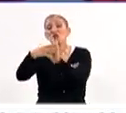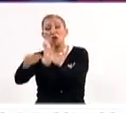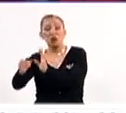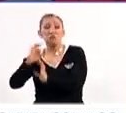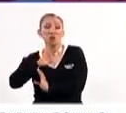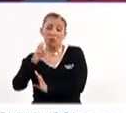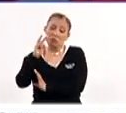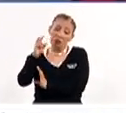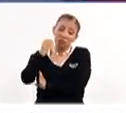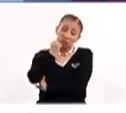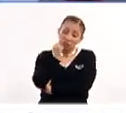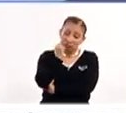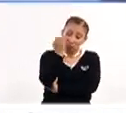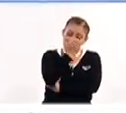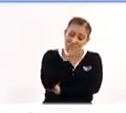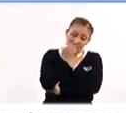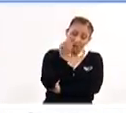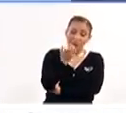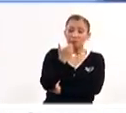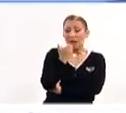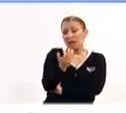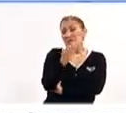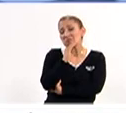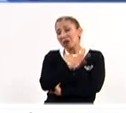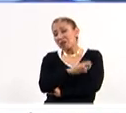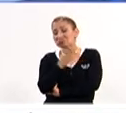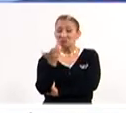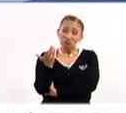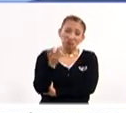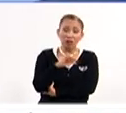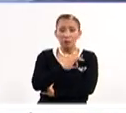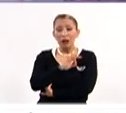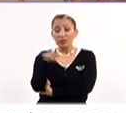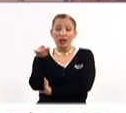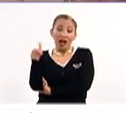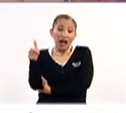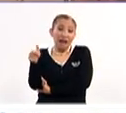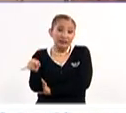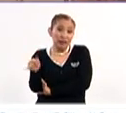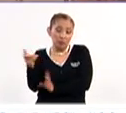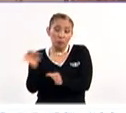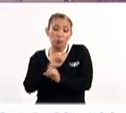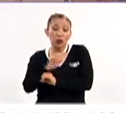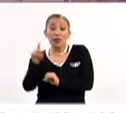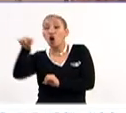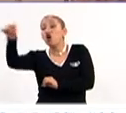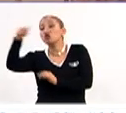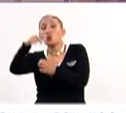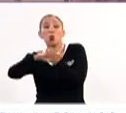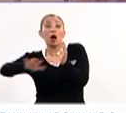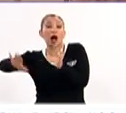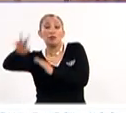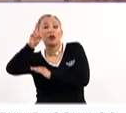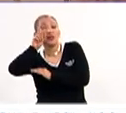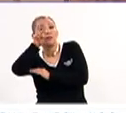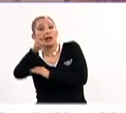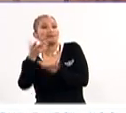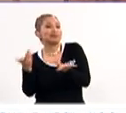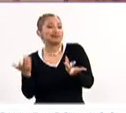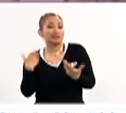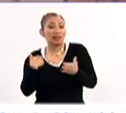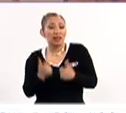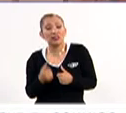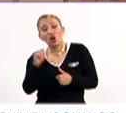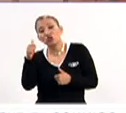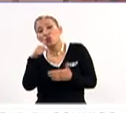desde el otro punto de vista, hay que ver el lado bueno y malo. De alguna manera puede ser que de esa manera se pueda ver en otros ámbitos, se pueda ver a lo mejor entender en otros